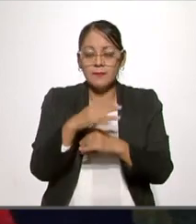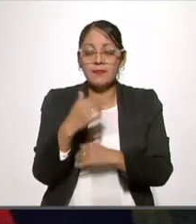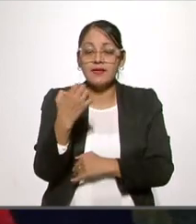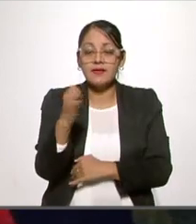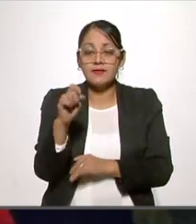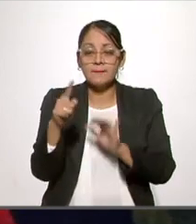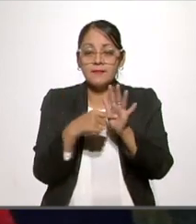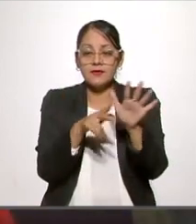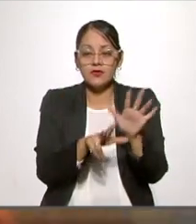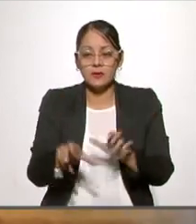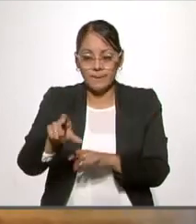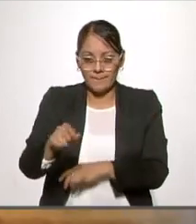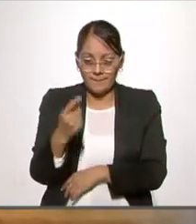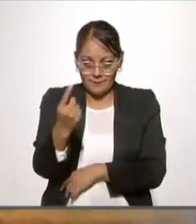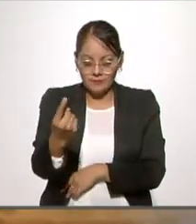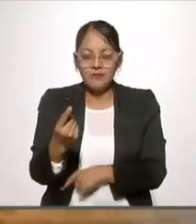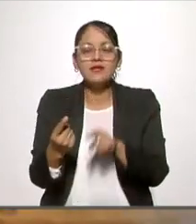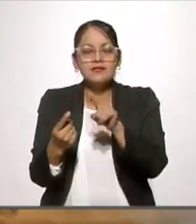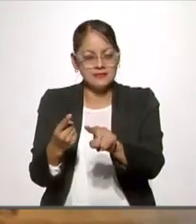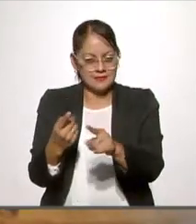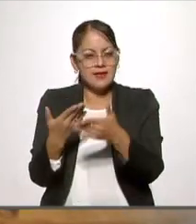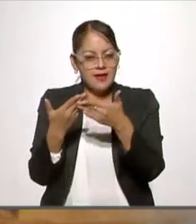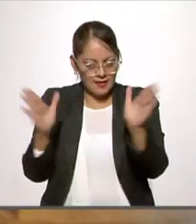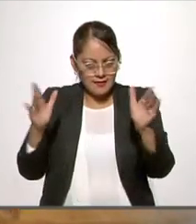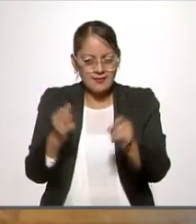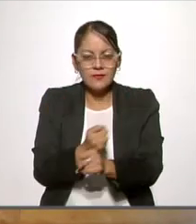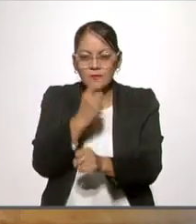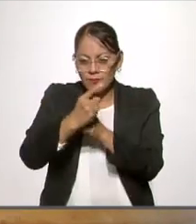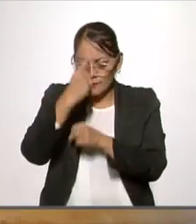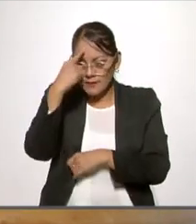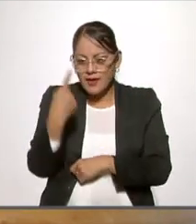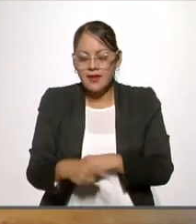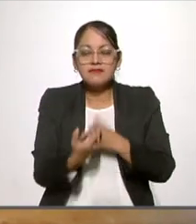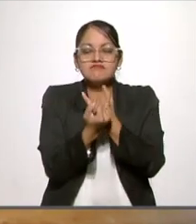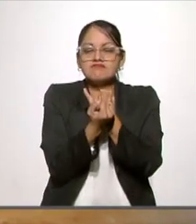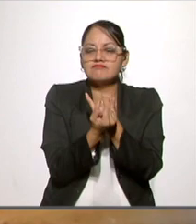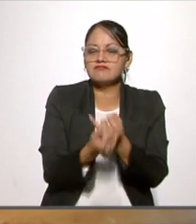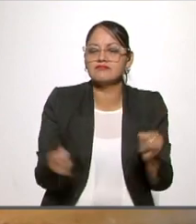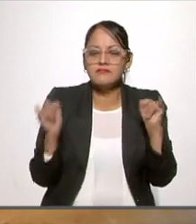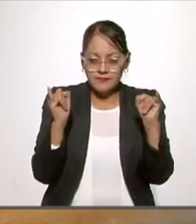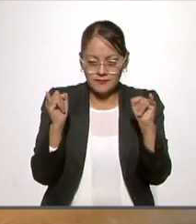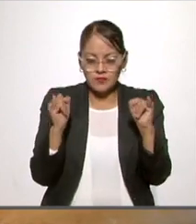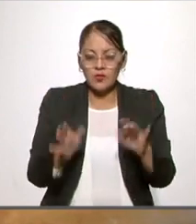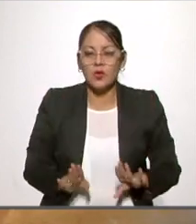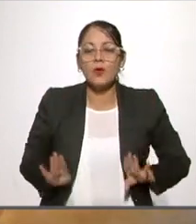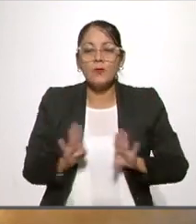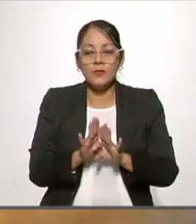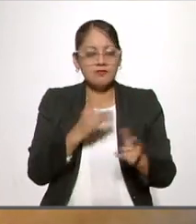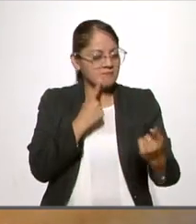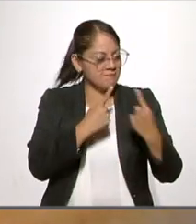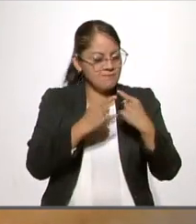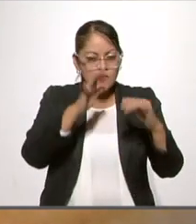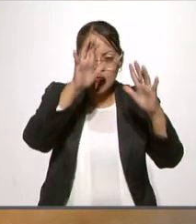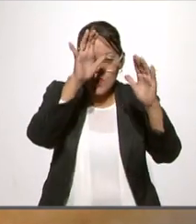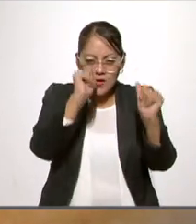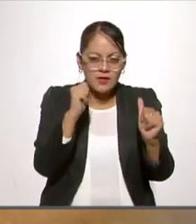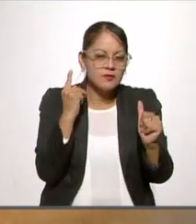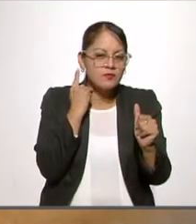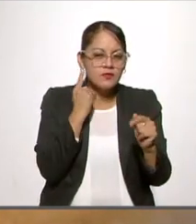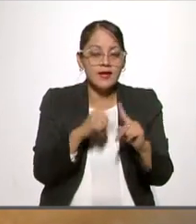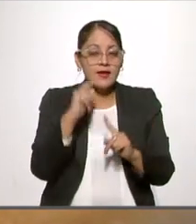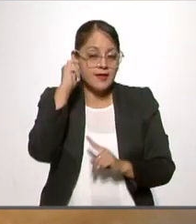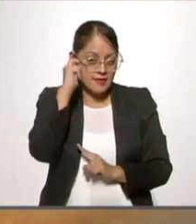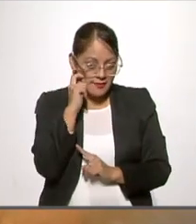1821 se abrió la oportunidad de consumar la independencia mediante un acuerdo político entre